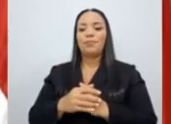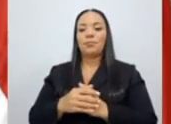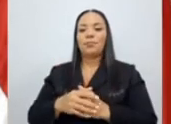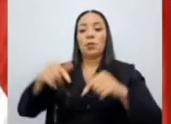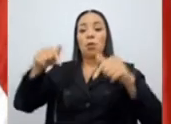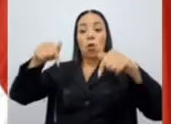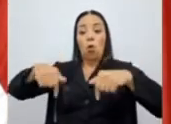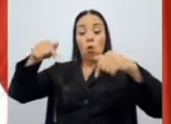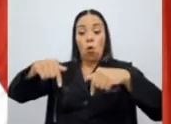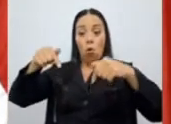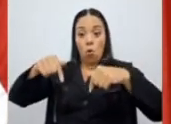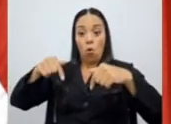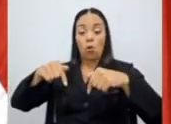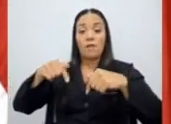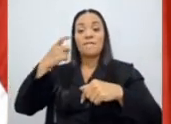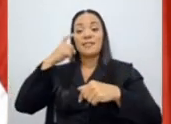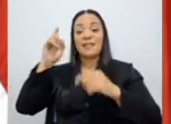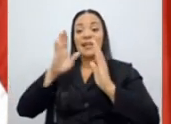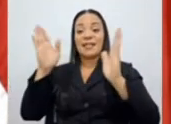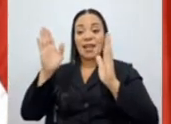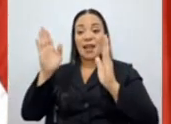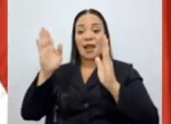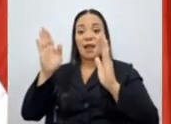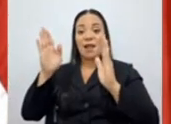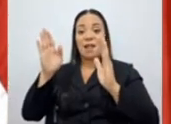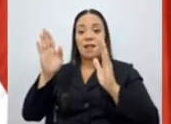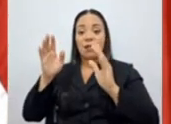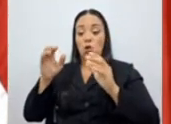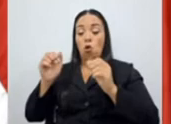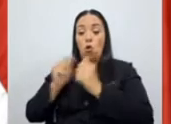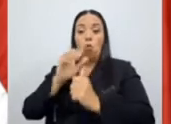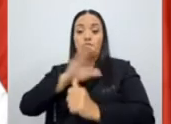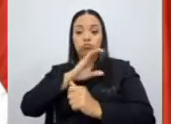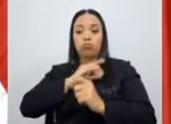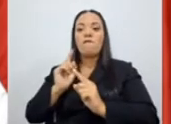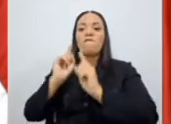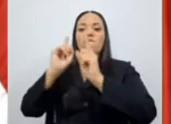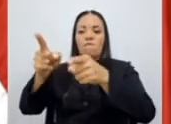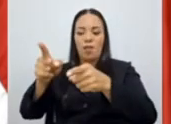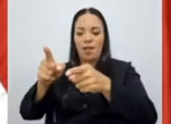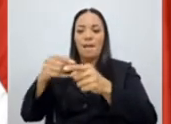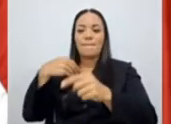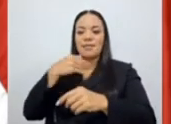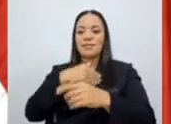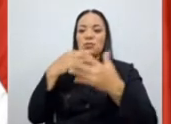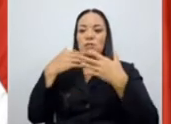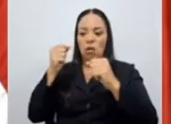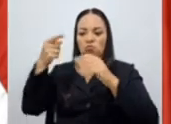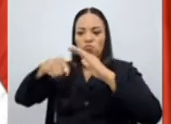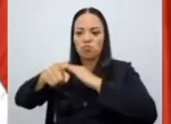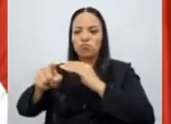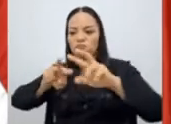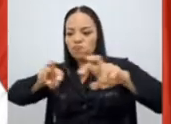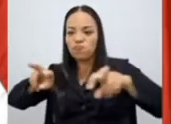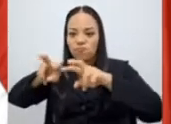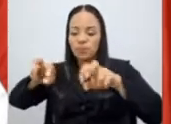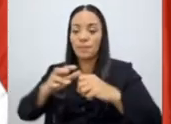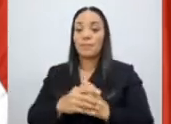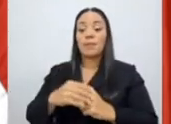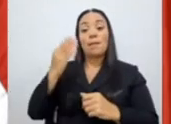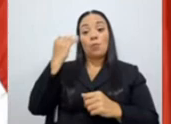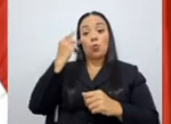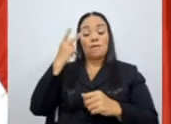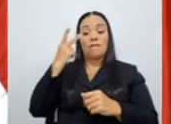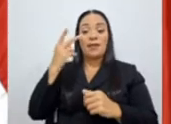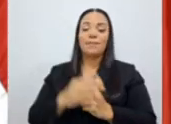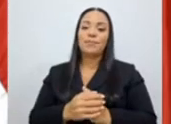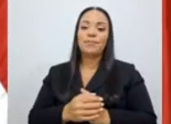Ministerio de Salud, el fiscal general, porque el fiscal general le dijo a la sala tercera, que es la sala suprema